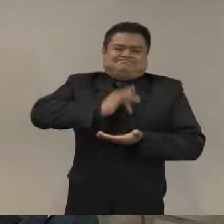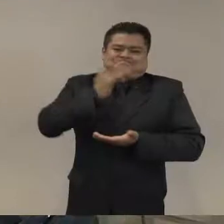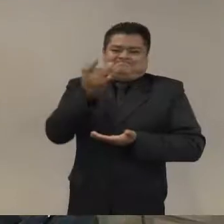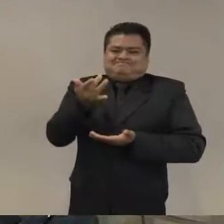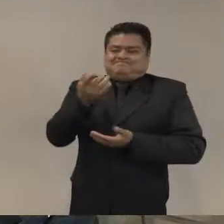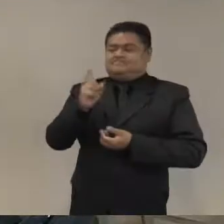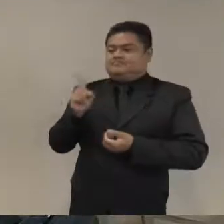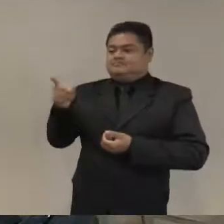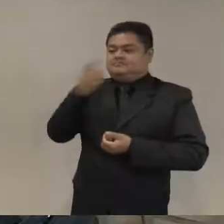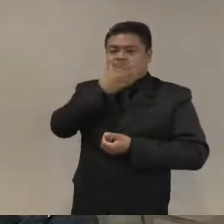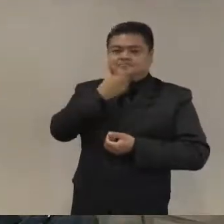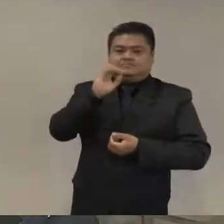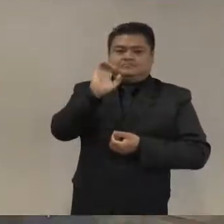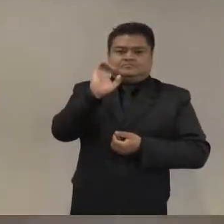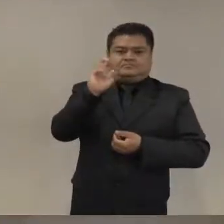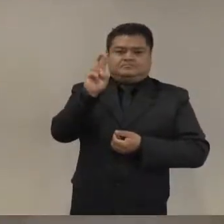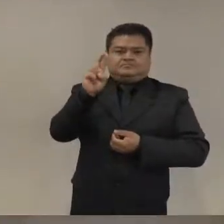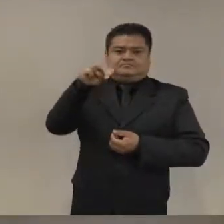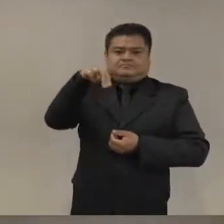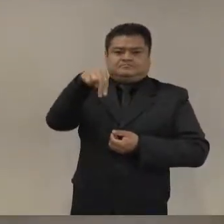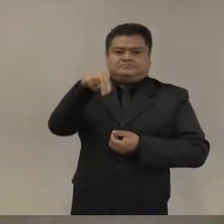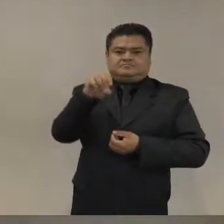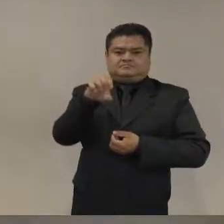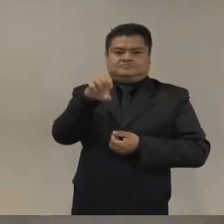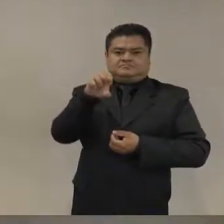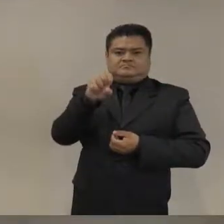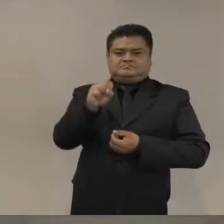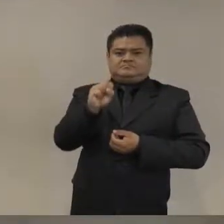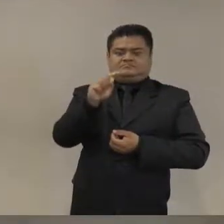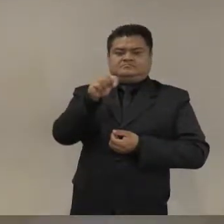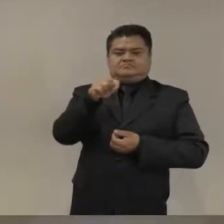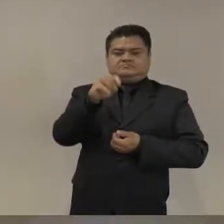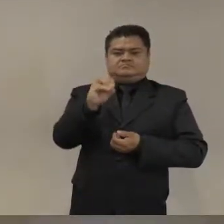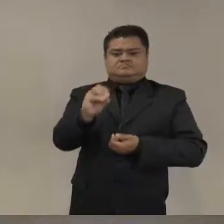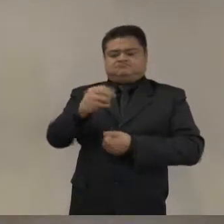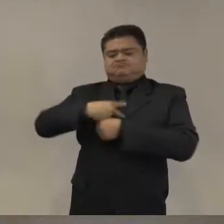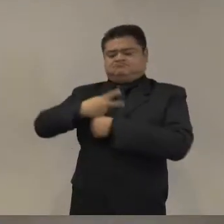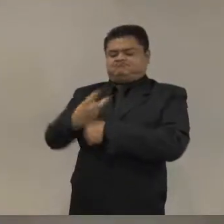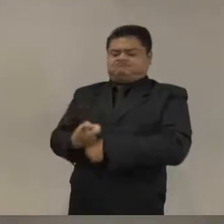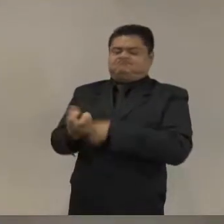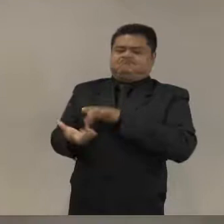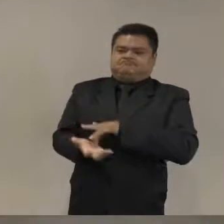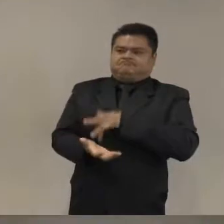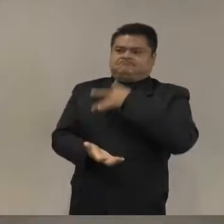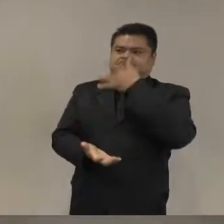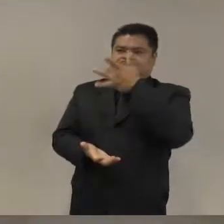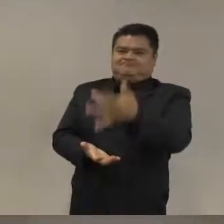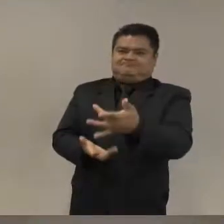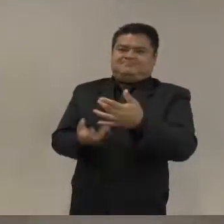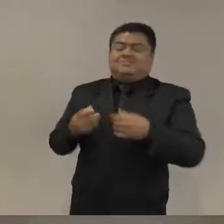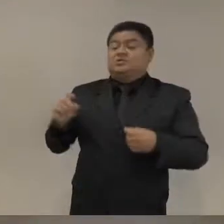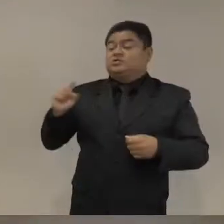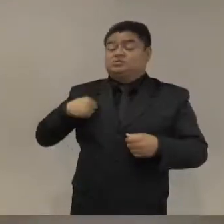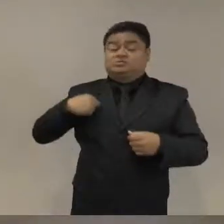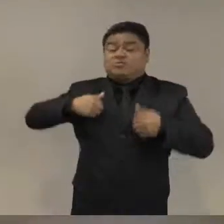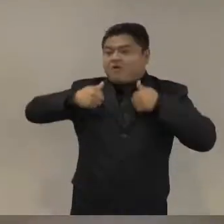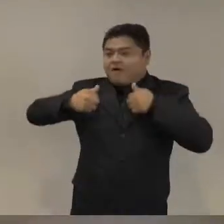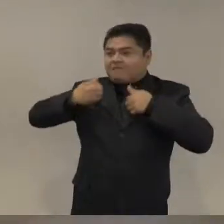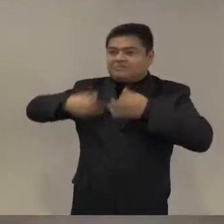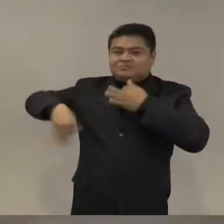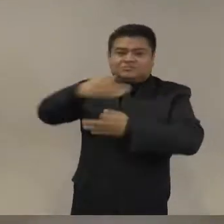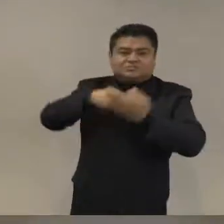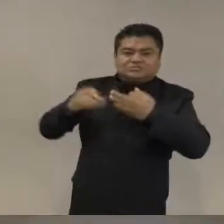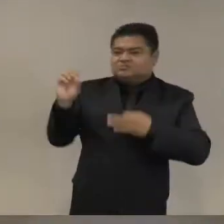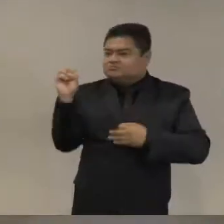con todos los organizadores de este evento. Ha sido fascinante hasta el momento. Desde este momento va a ser aburrido, creo. Pues